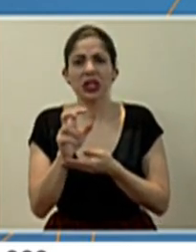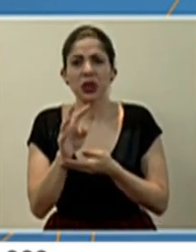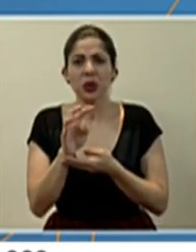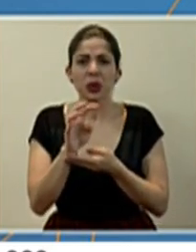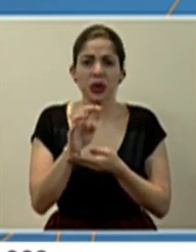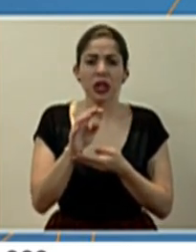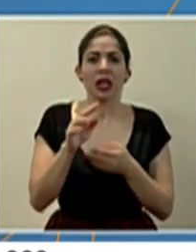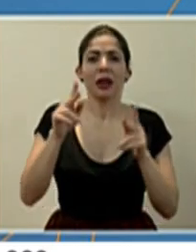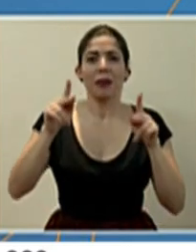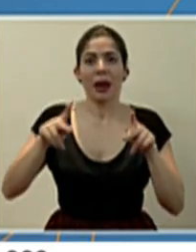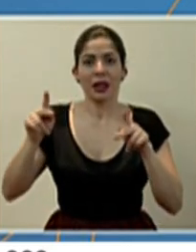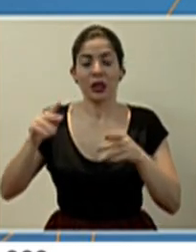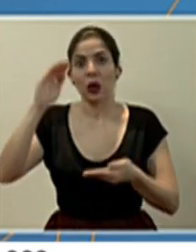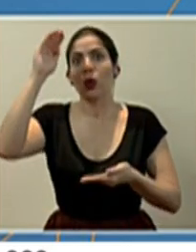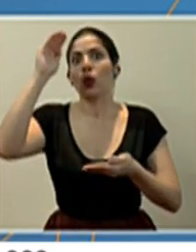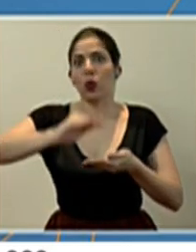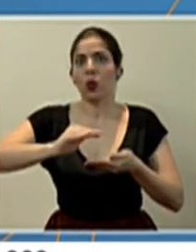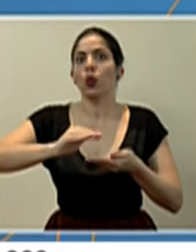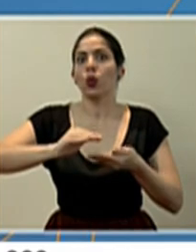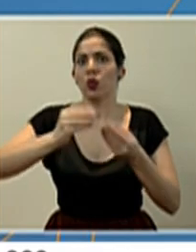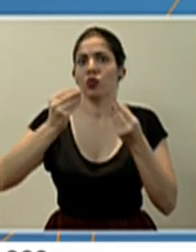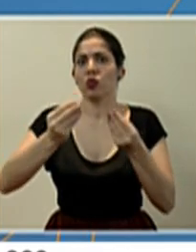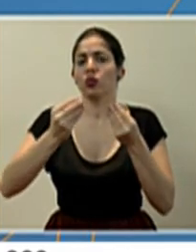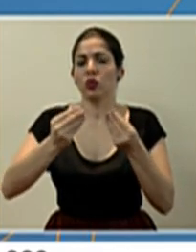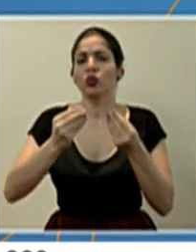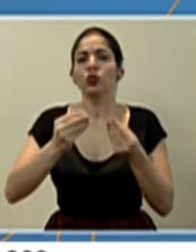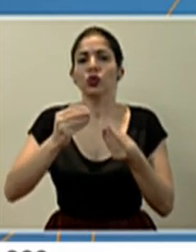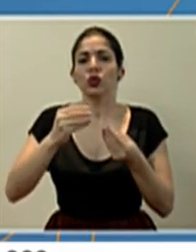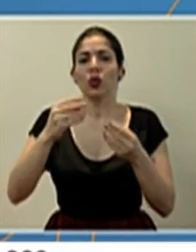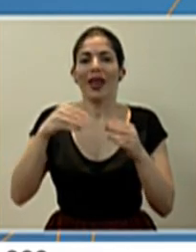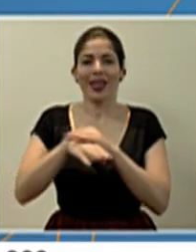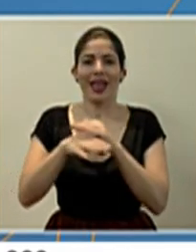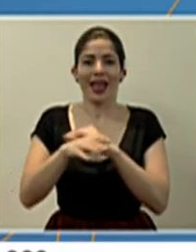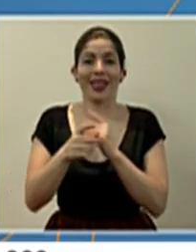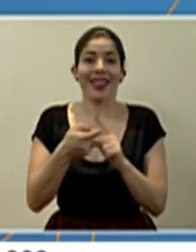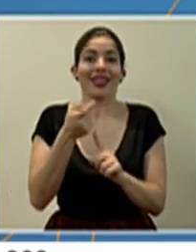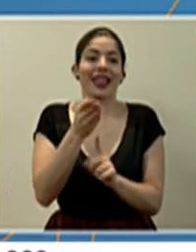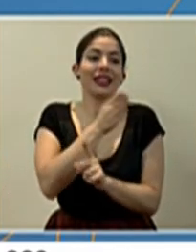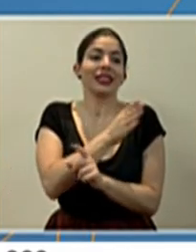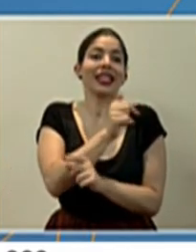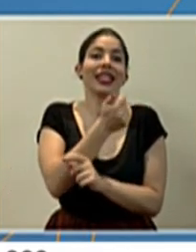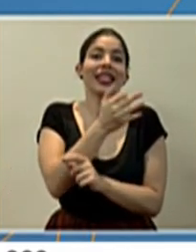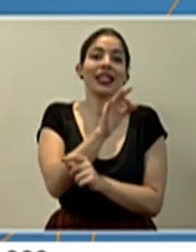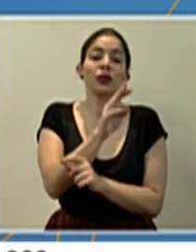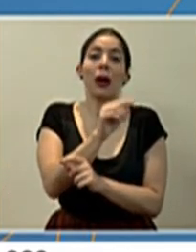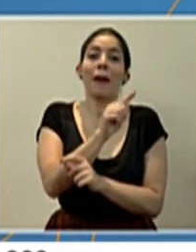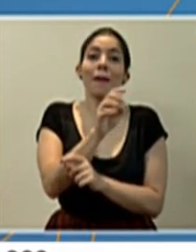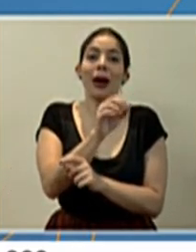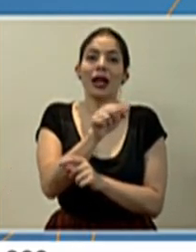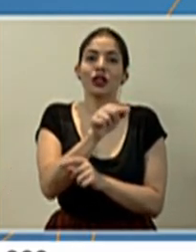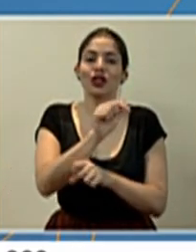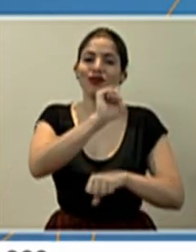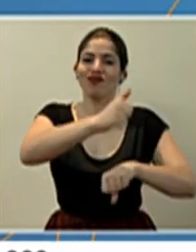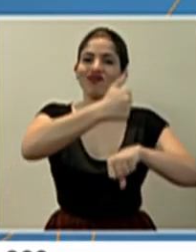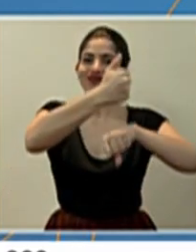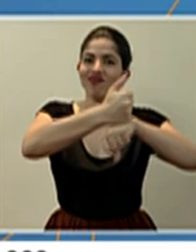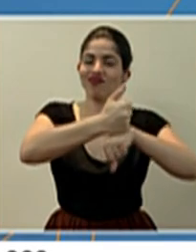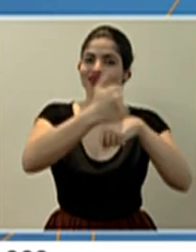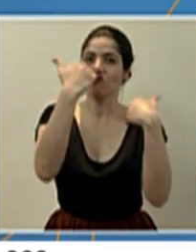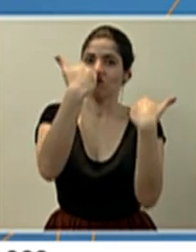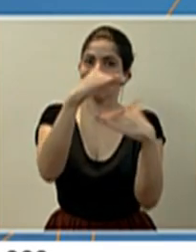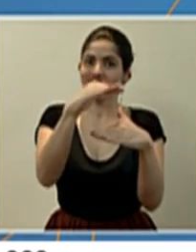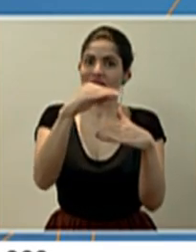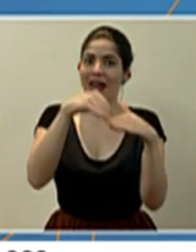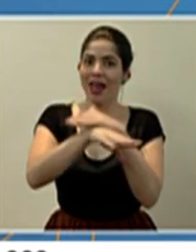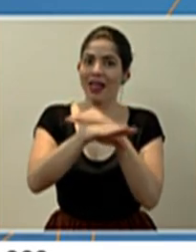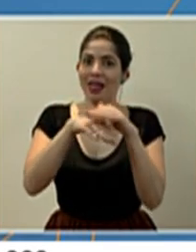400 personas. Entonces hay una baja considerable desde el 19 de marzo que se establecieron las medidas restrictivas